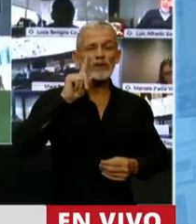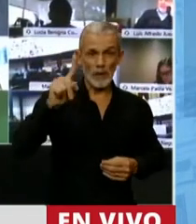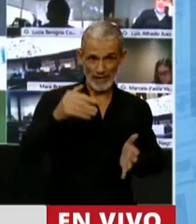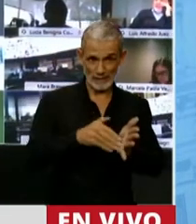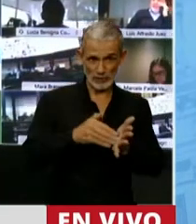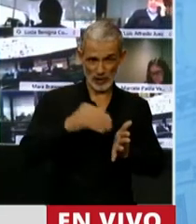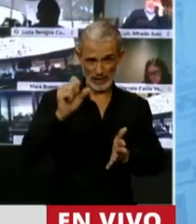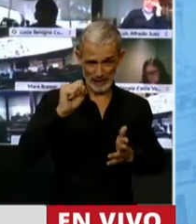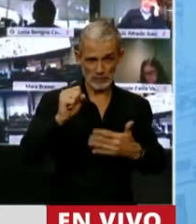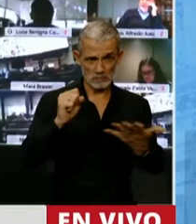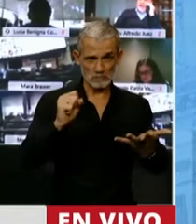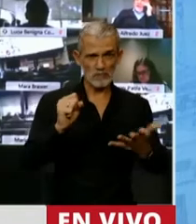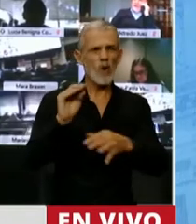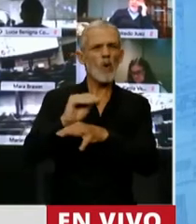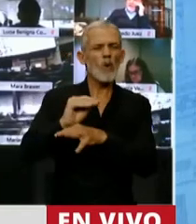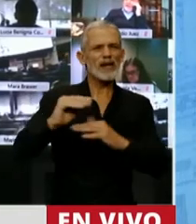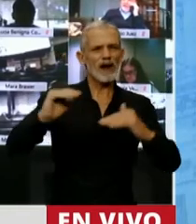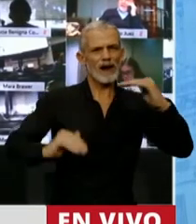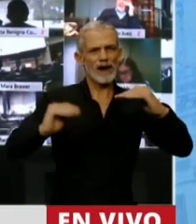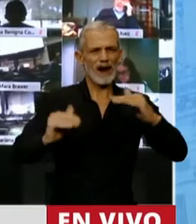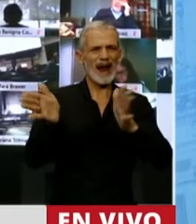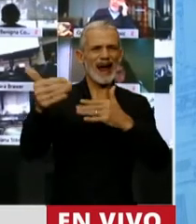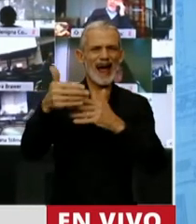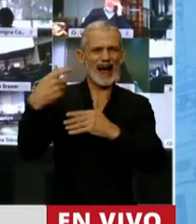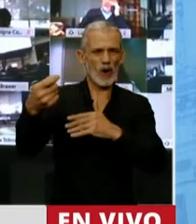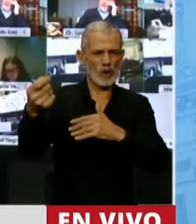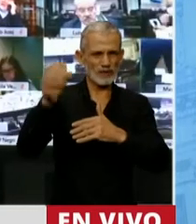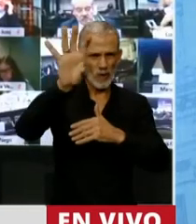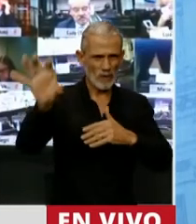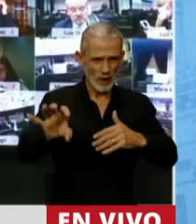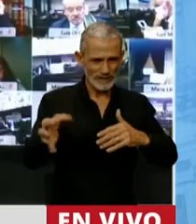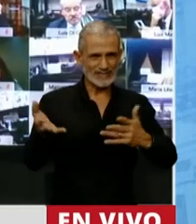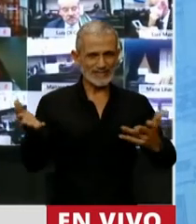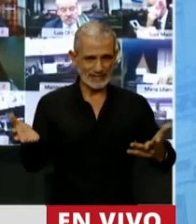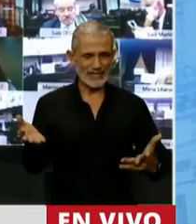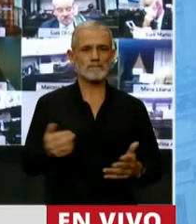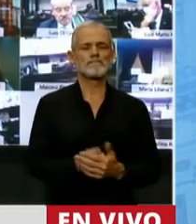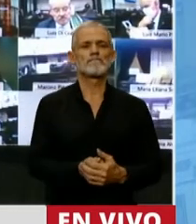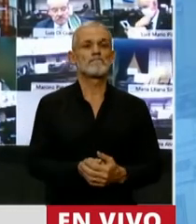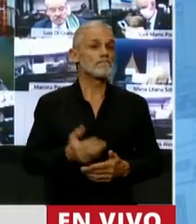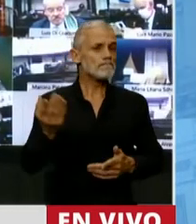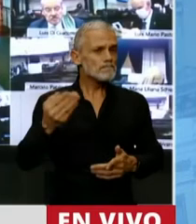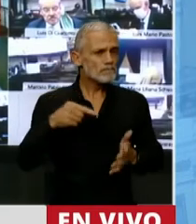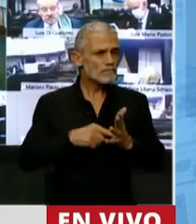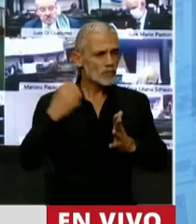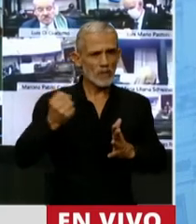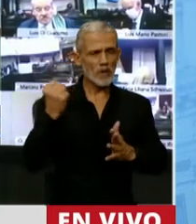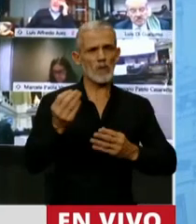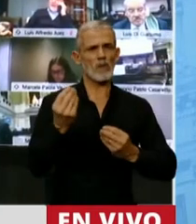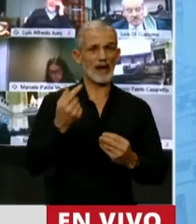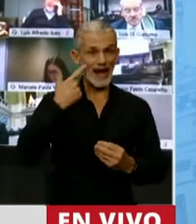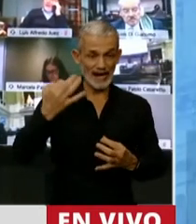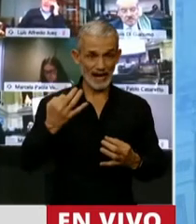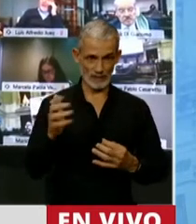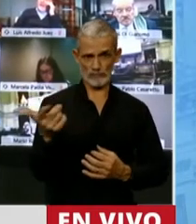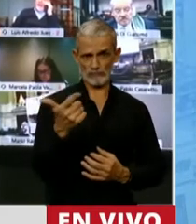para cubrir ese déficit que tienen las cajas provinciales. Y fundamento este punto porque la realidad es